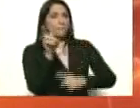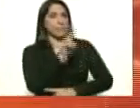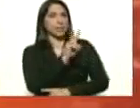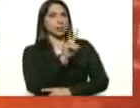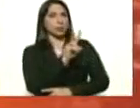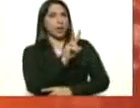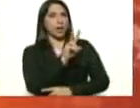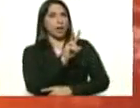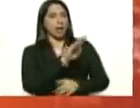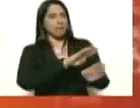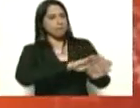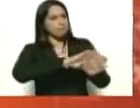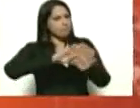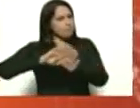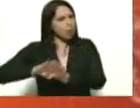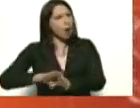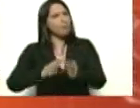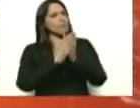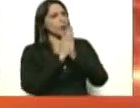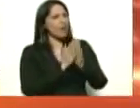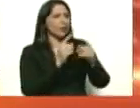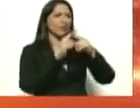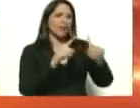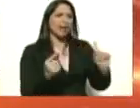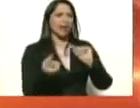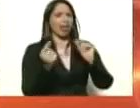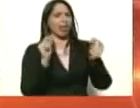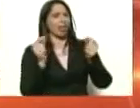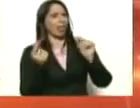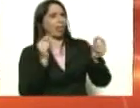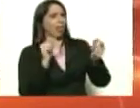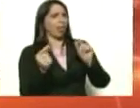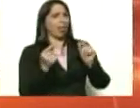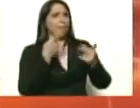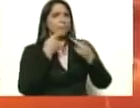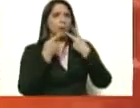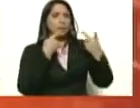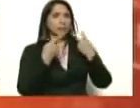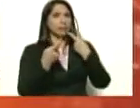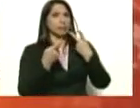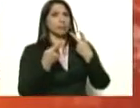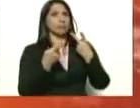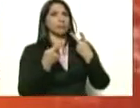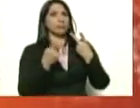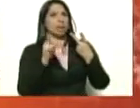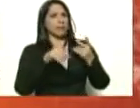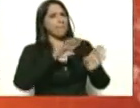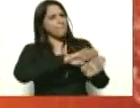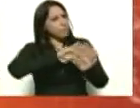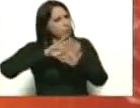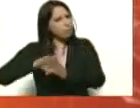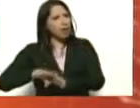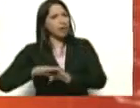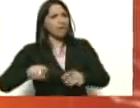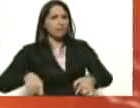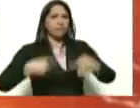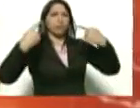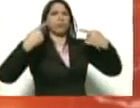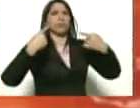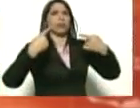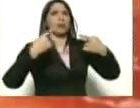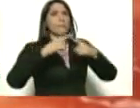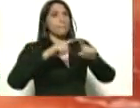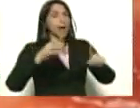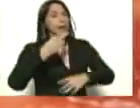dejen de lado las diatribas, las situaciones de politiquería e incluso la política, las confrontaciones para enfrentar